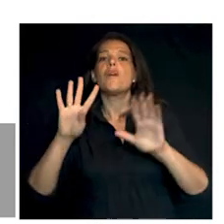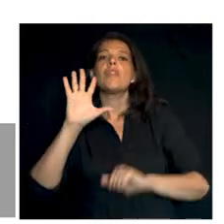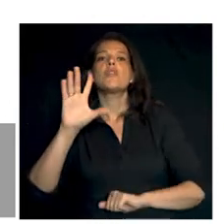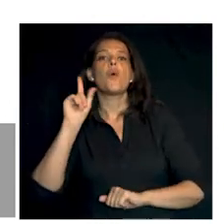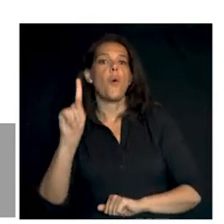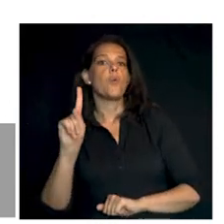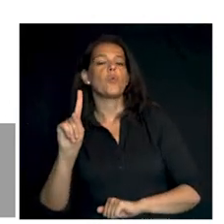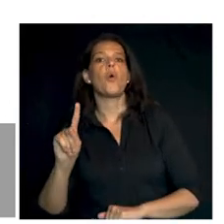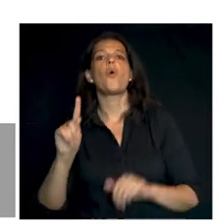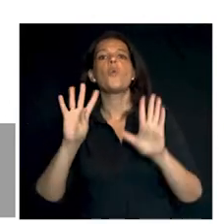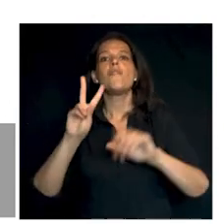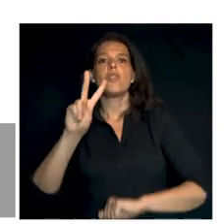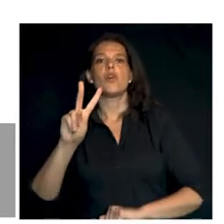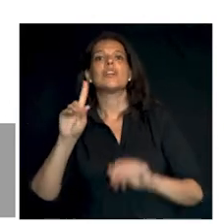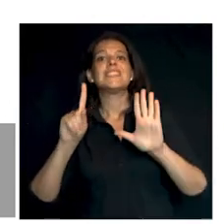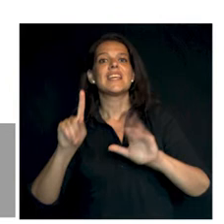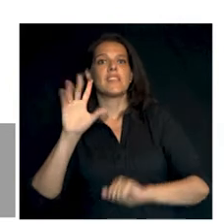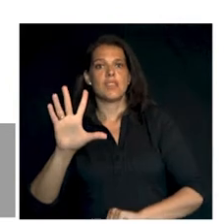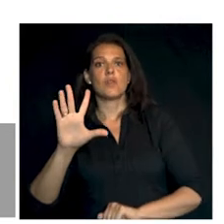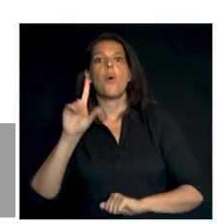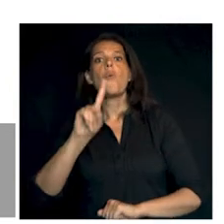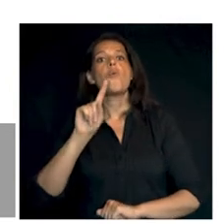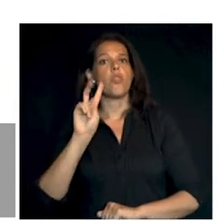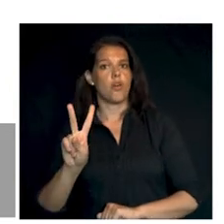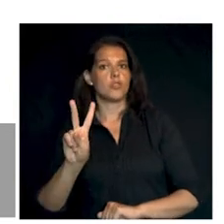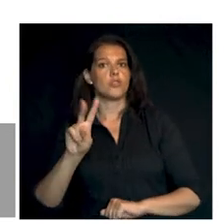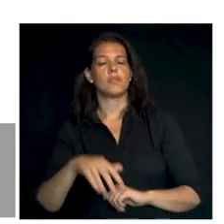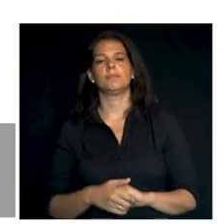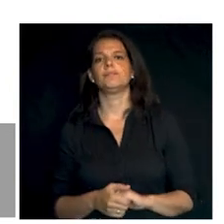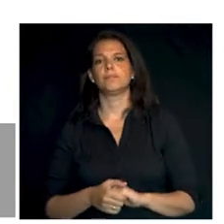-926512.